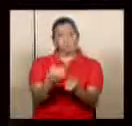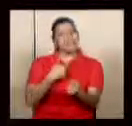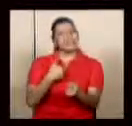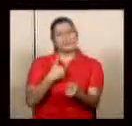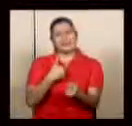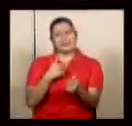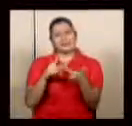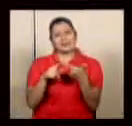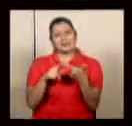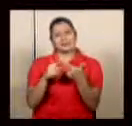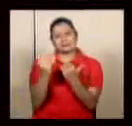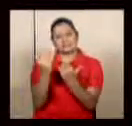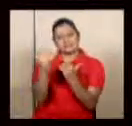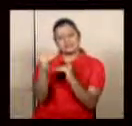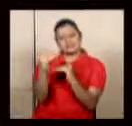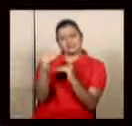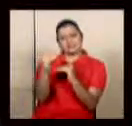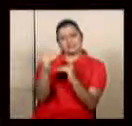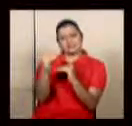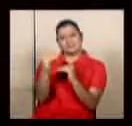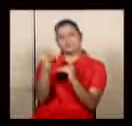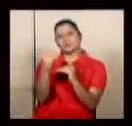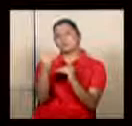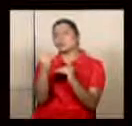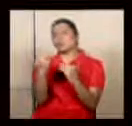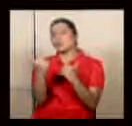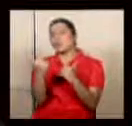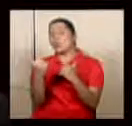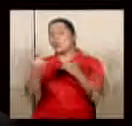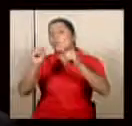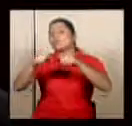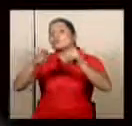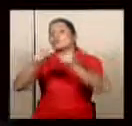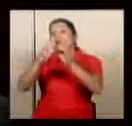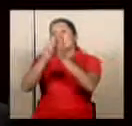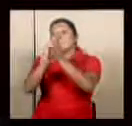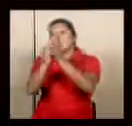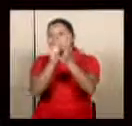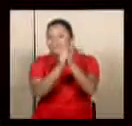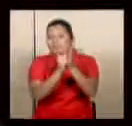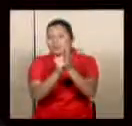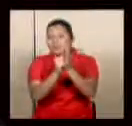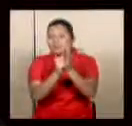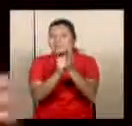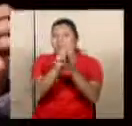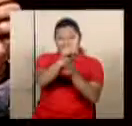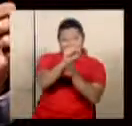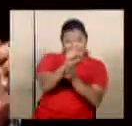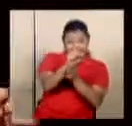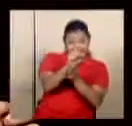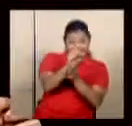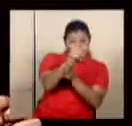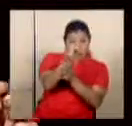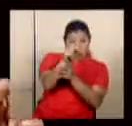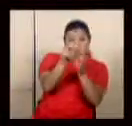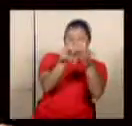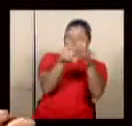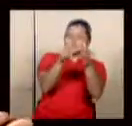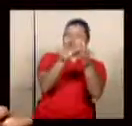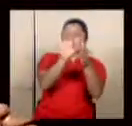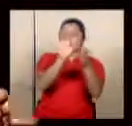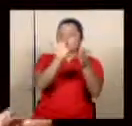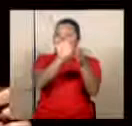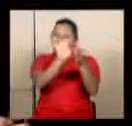muy poco mangen para cortes y eso lo han dicho muchas personas de cada 100 colones hay un 95 de